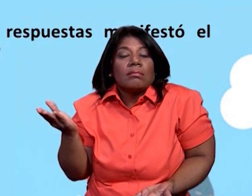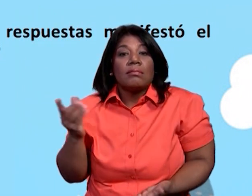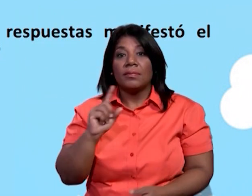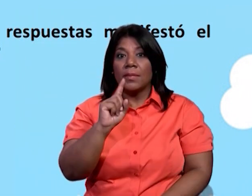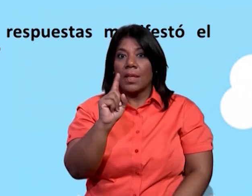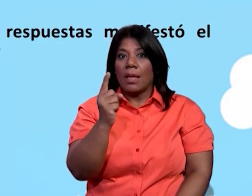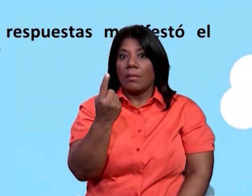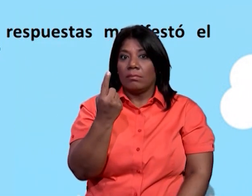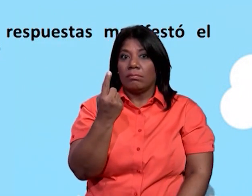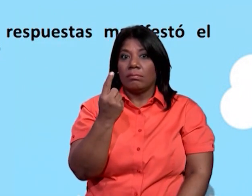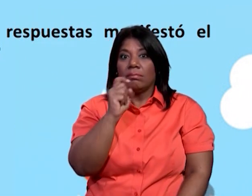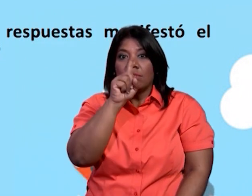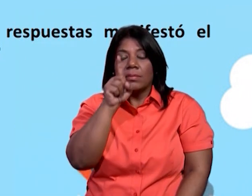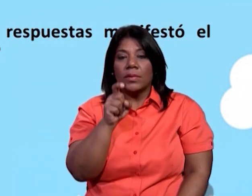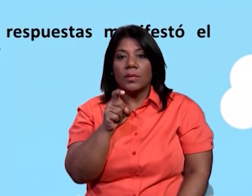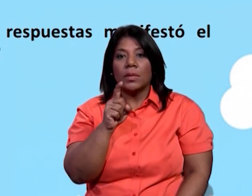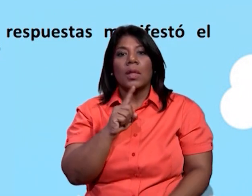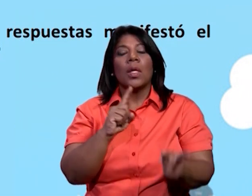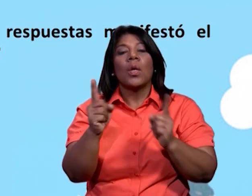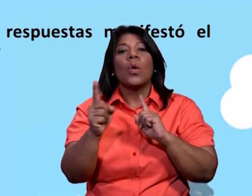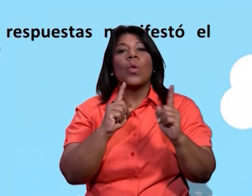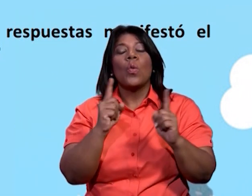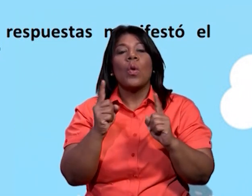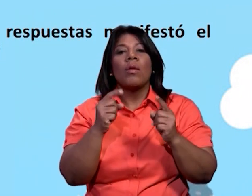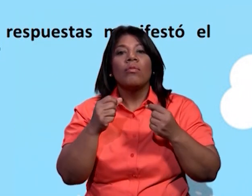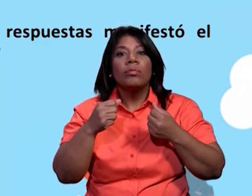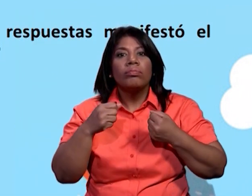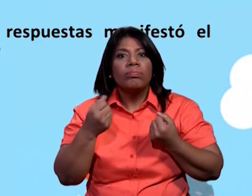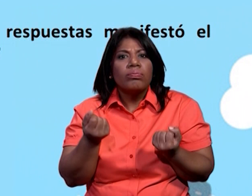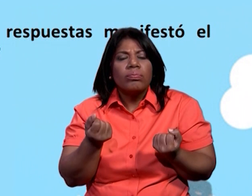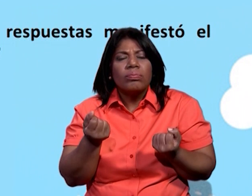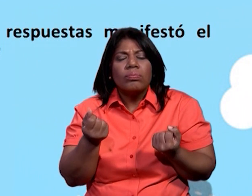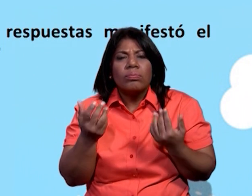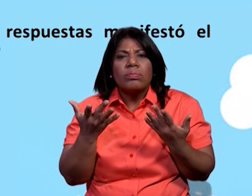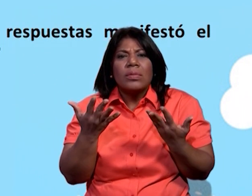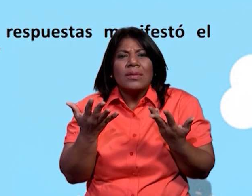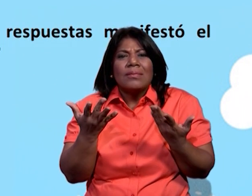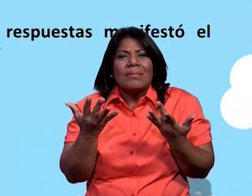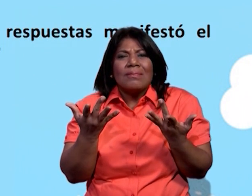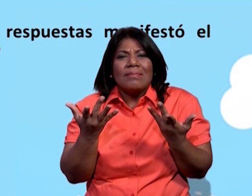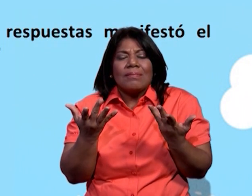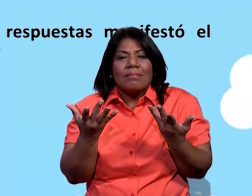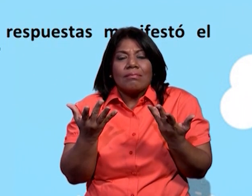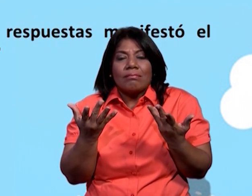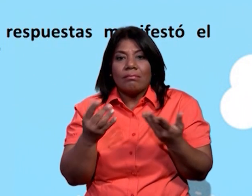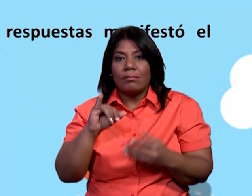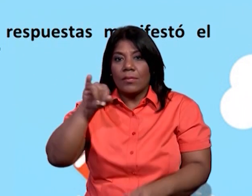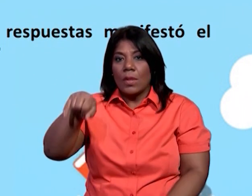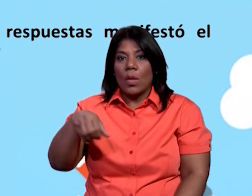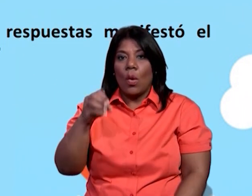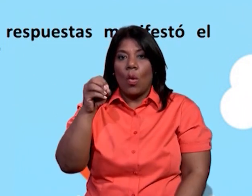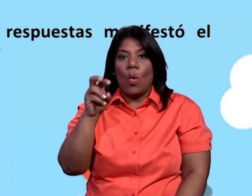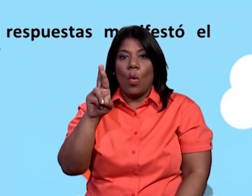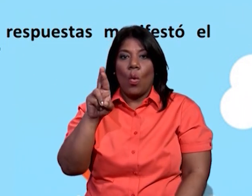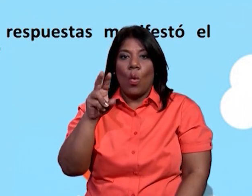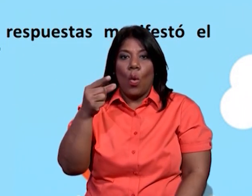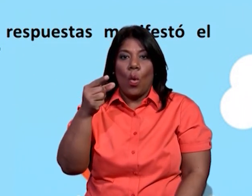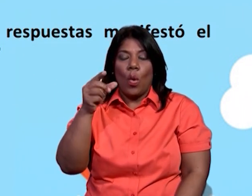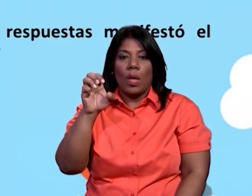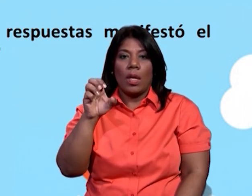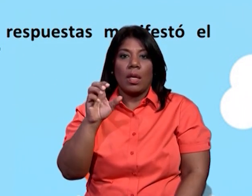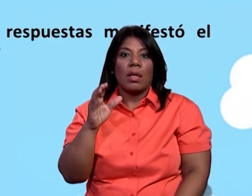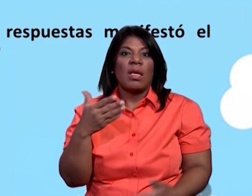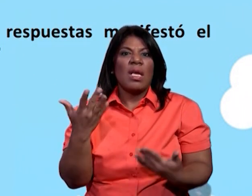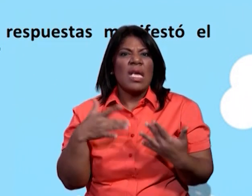pregunta dice así cuál fue el estímulo que recibió el señor jorge vamos a pensar un poquito que me dice